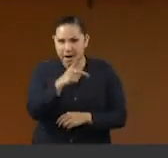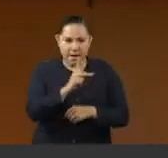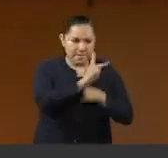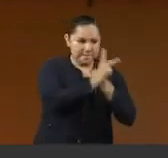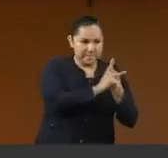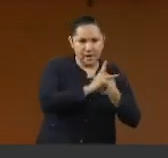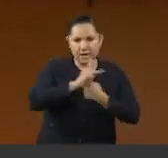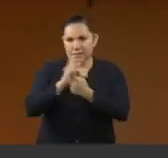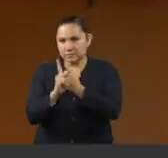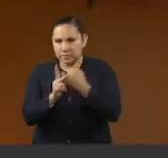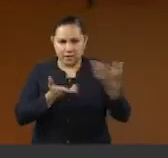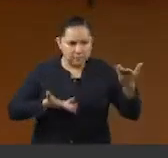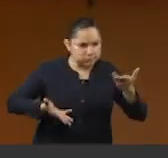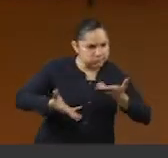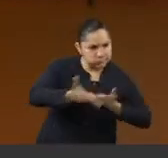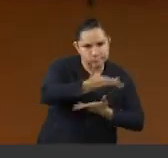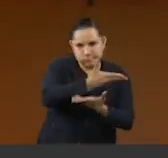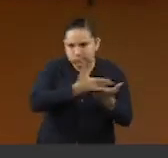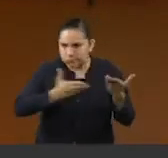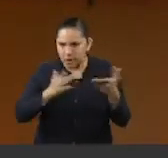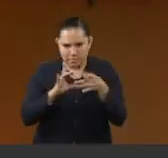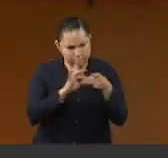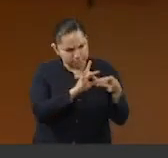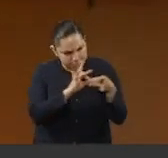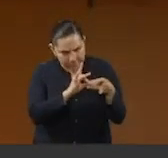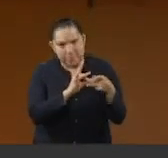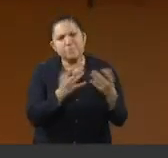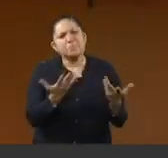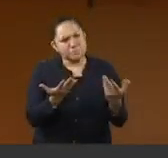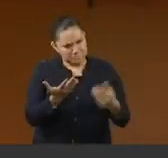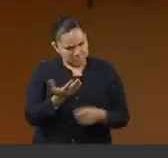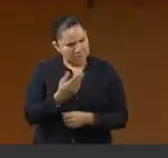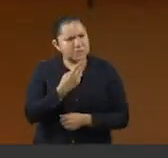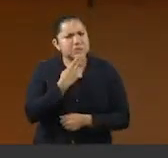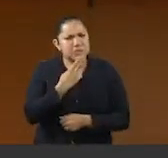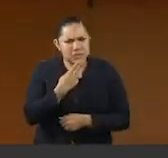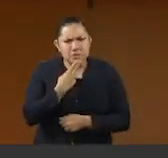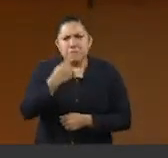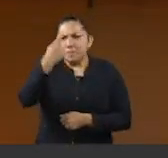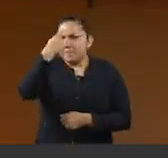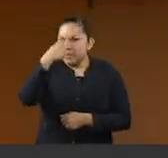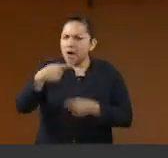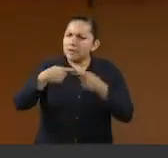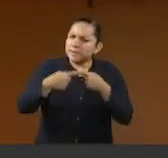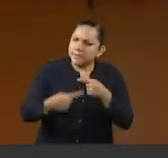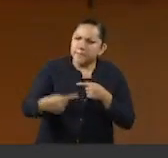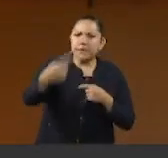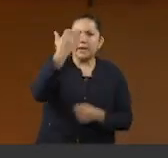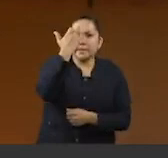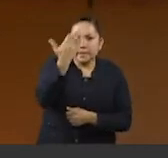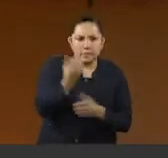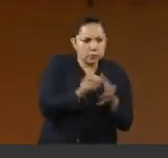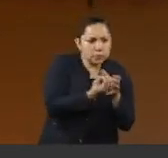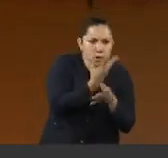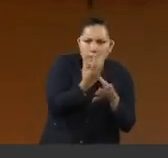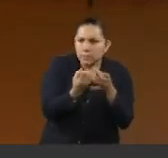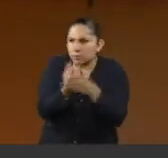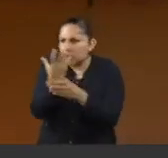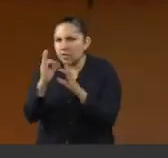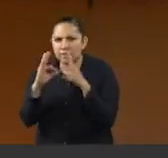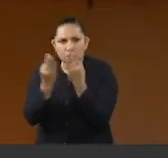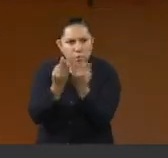nuestro marco jurídico, abrir nuevos canales de comunicación y explorar áreas de cooperación